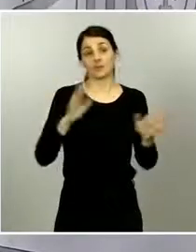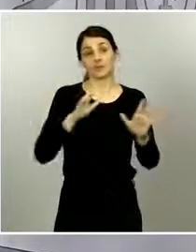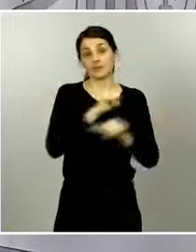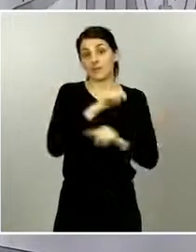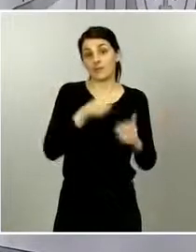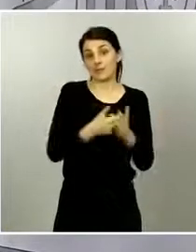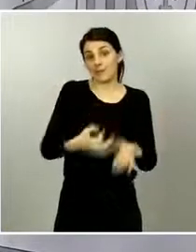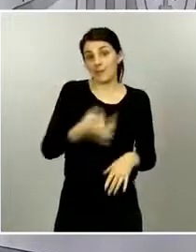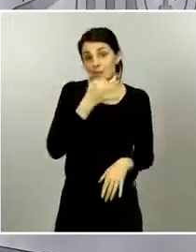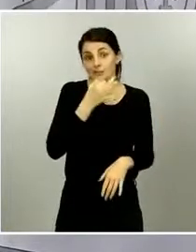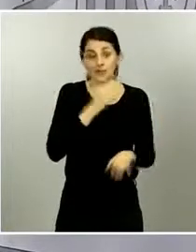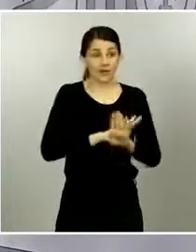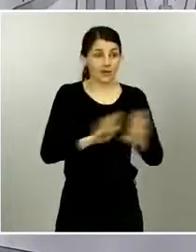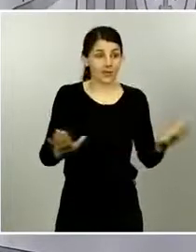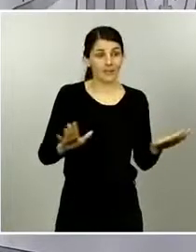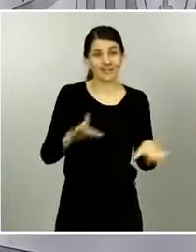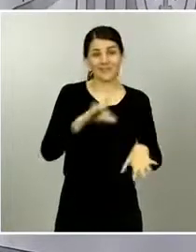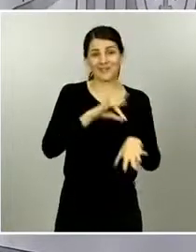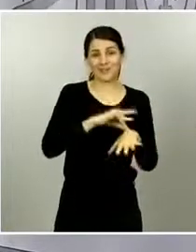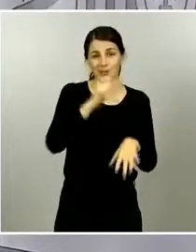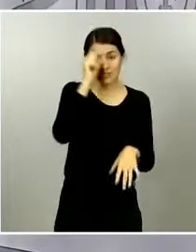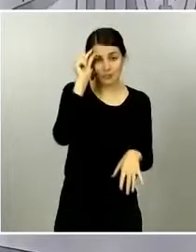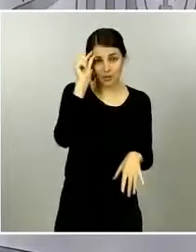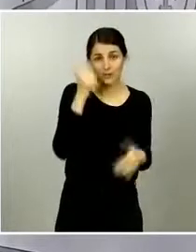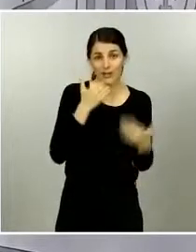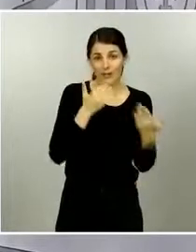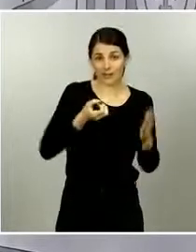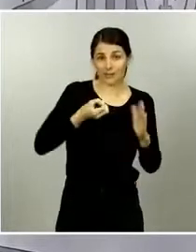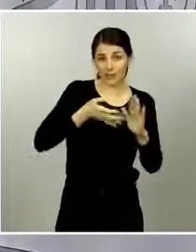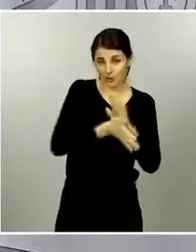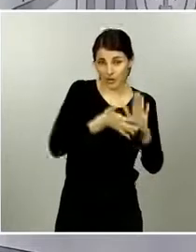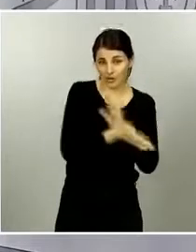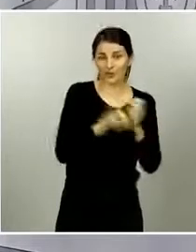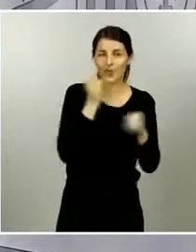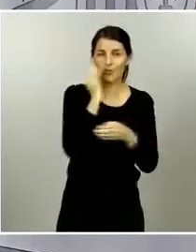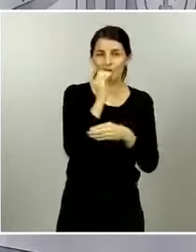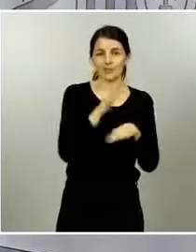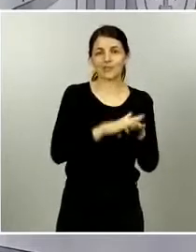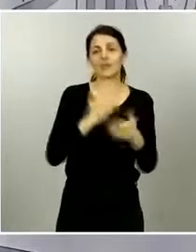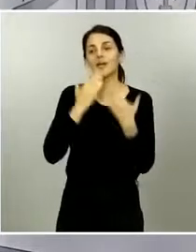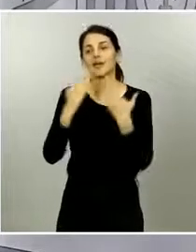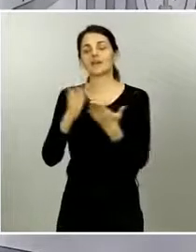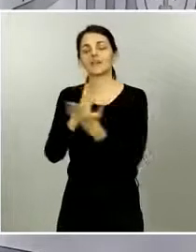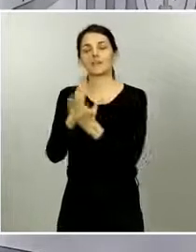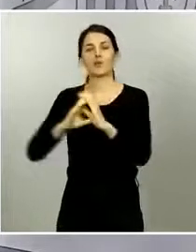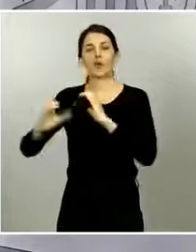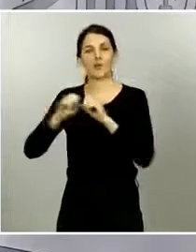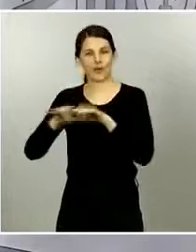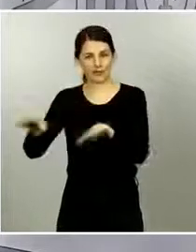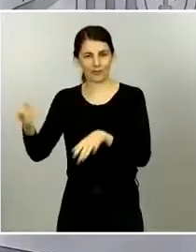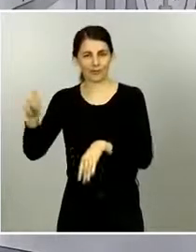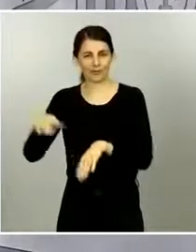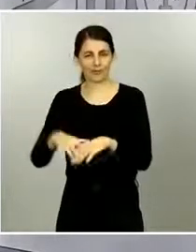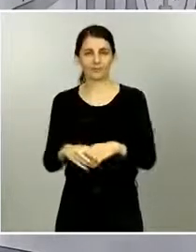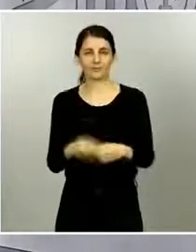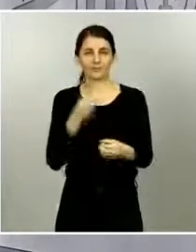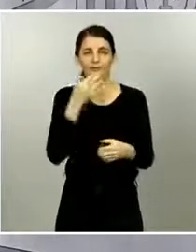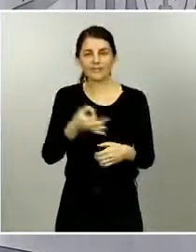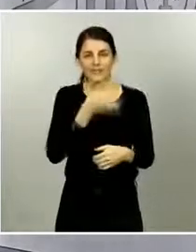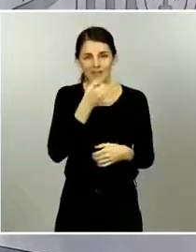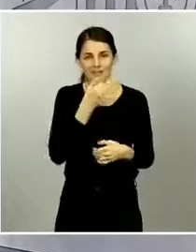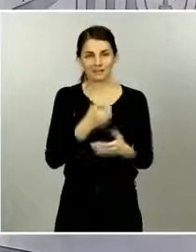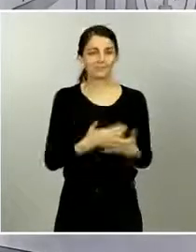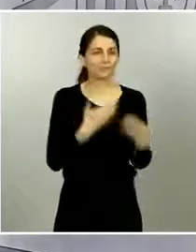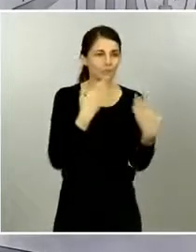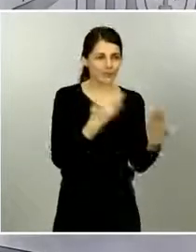sucede Pues a la espera de esa convocatoria nada más doctor Simón gracias por su comparecencia y explicaciones